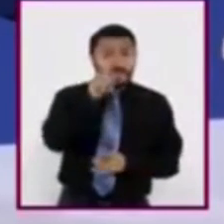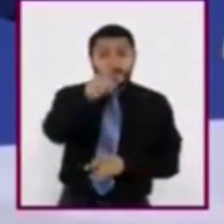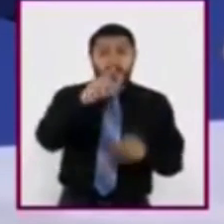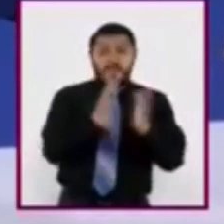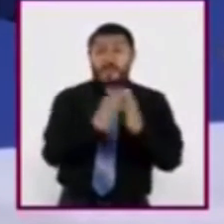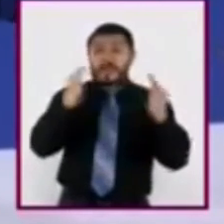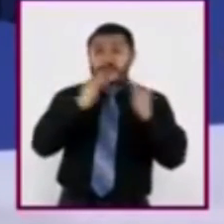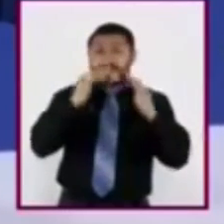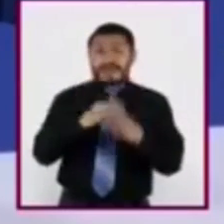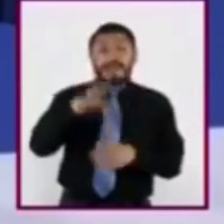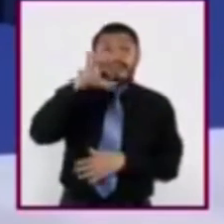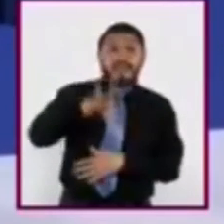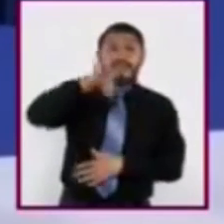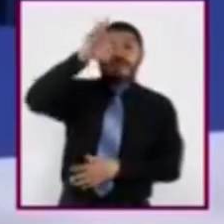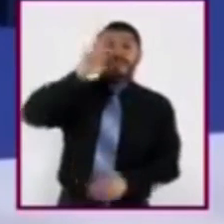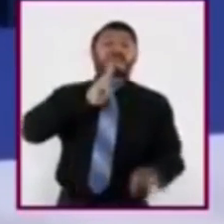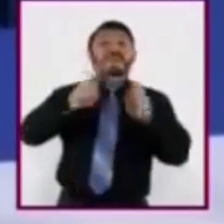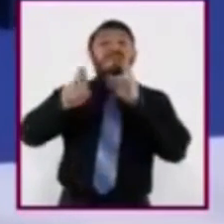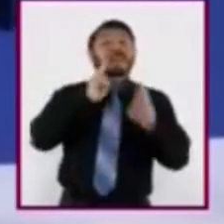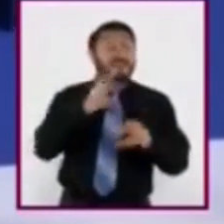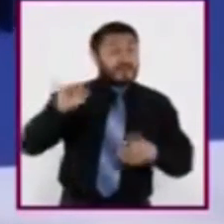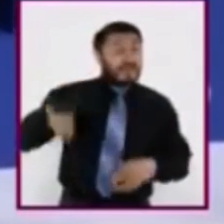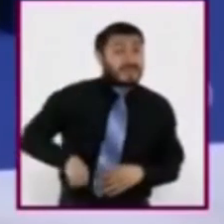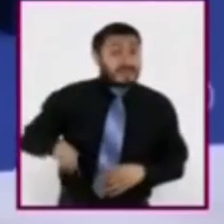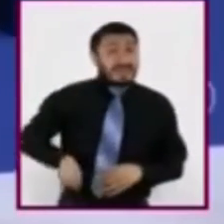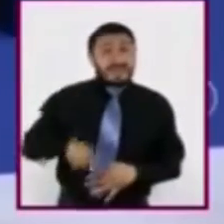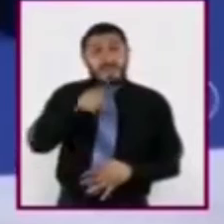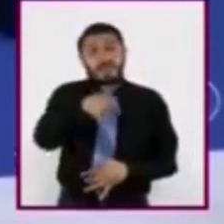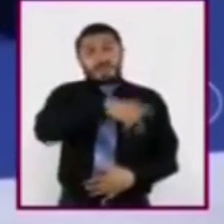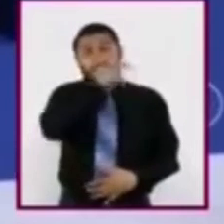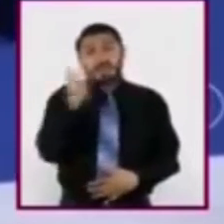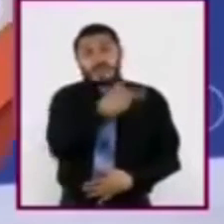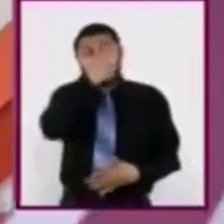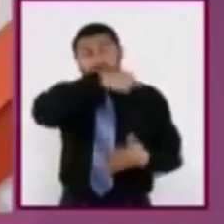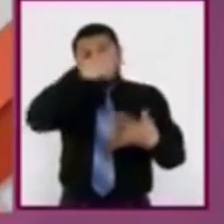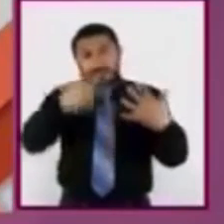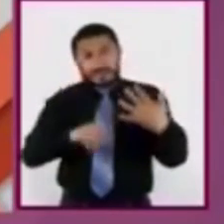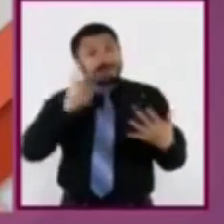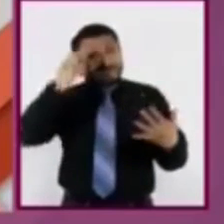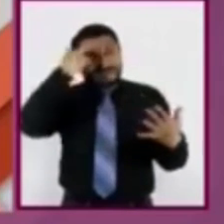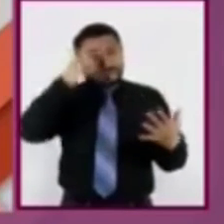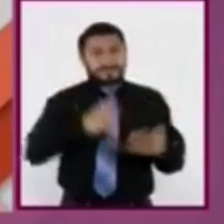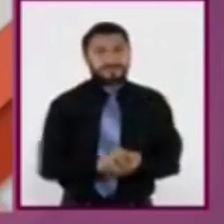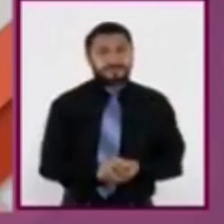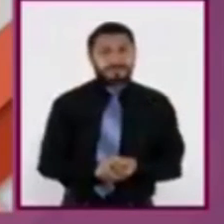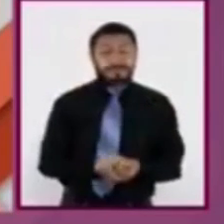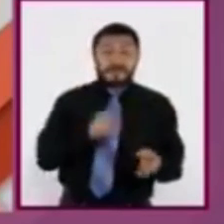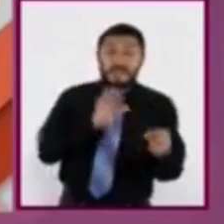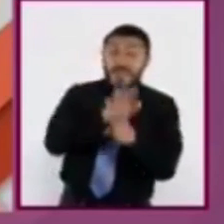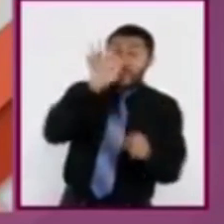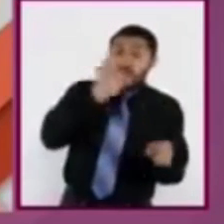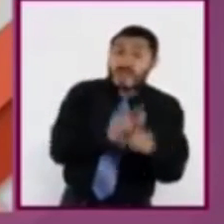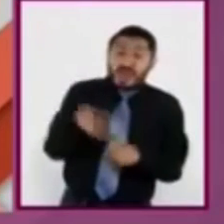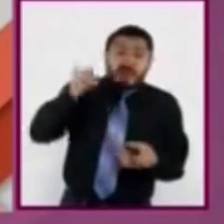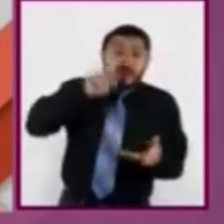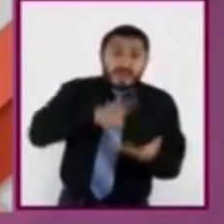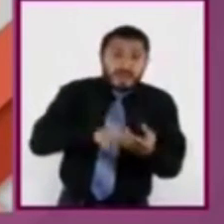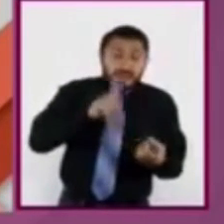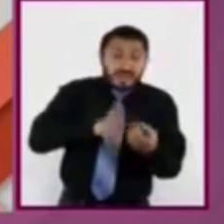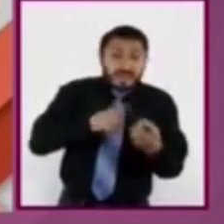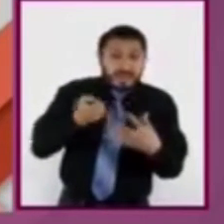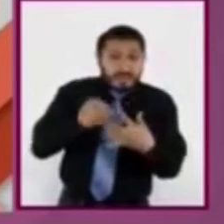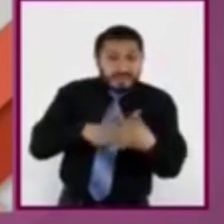noticia que llame su atención y que consideren las siguientes preguntas. ¿Cuál es la fuente de la noticia?